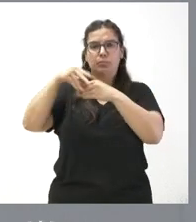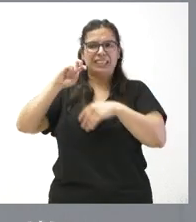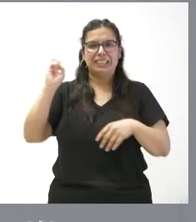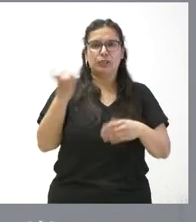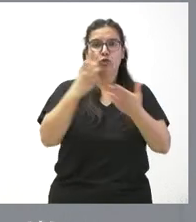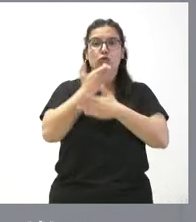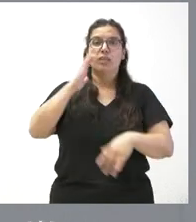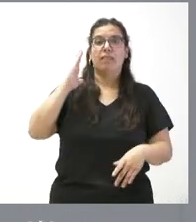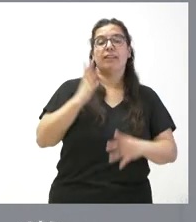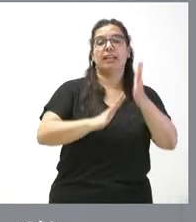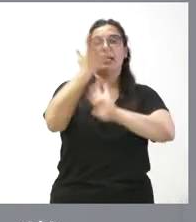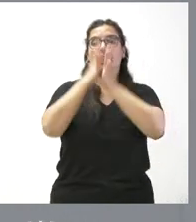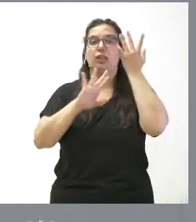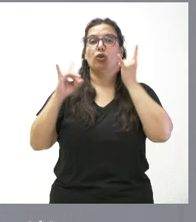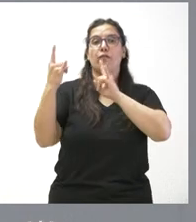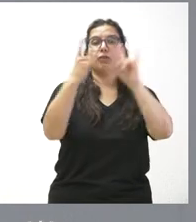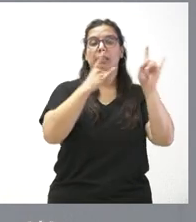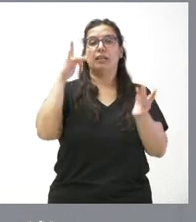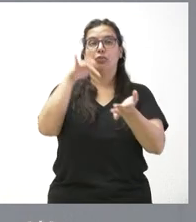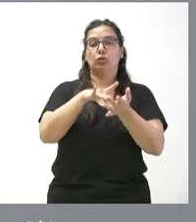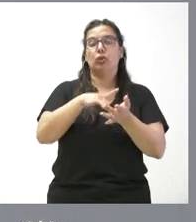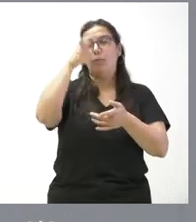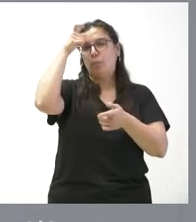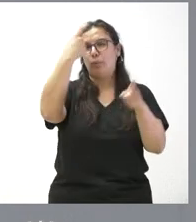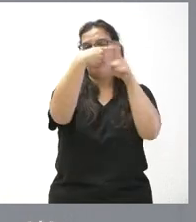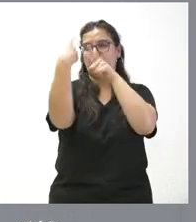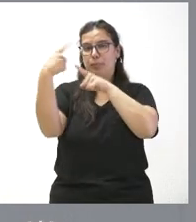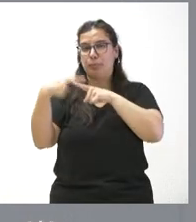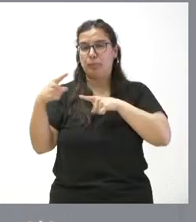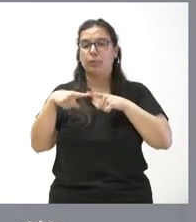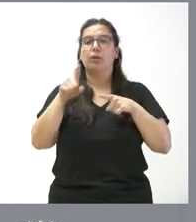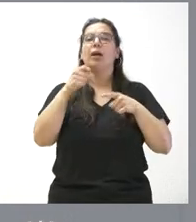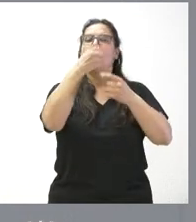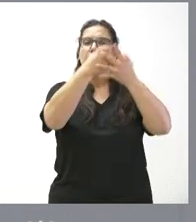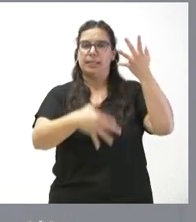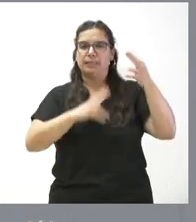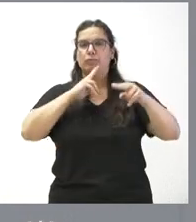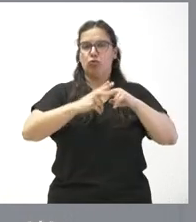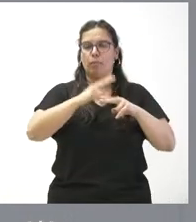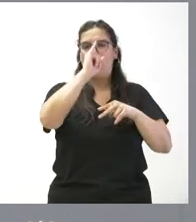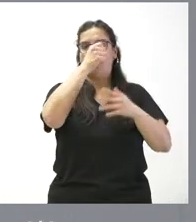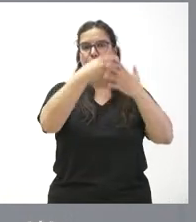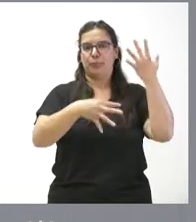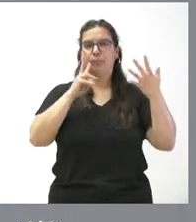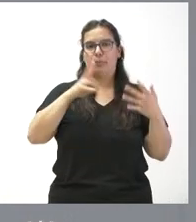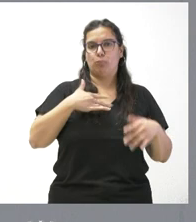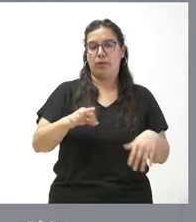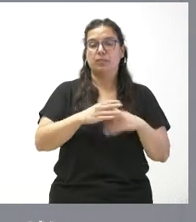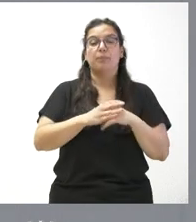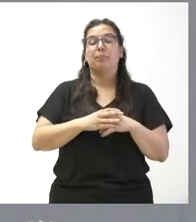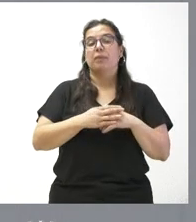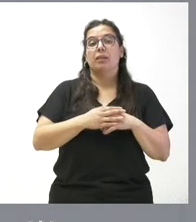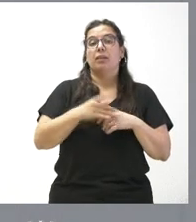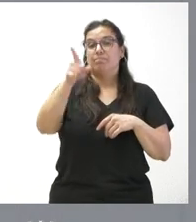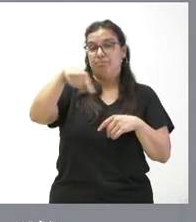dañadas en los incendios forestales ocurridos en diversos municipios, cuya relación tienen ustedes en la documentación. Como recordarán ustedes y como novedad